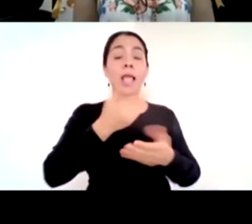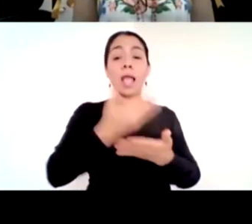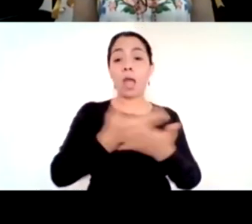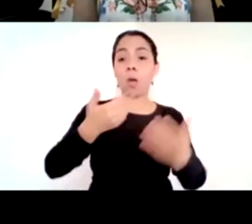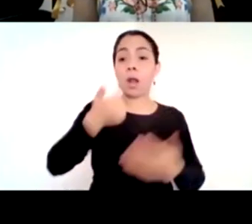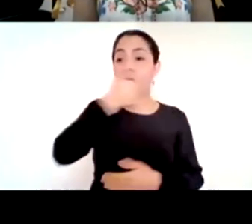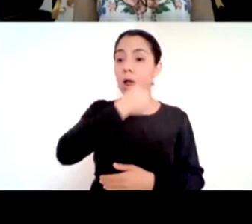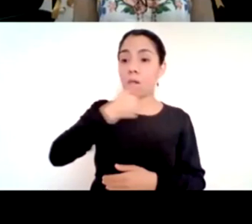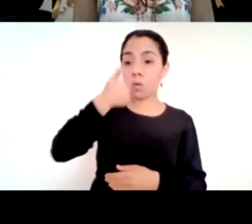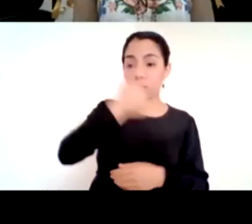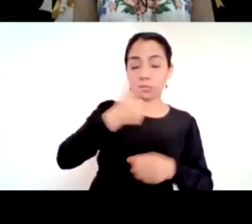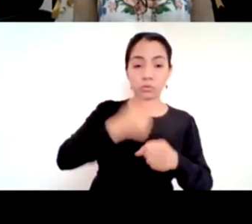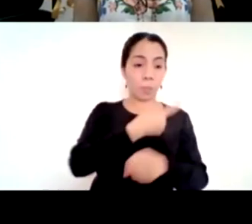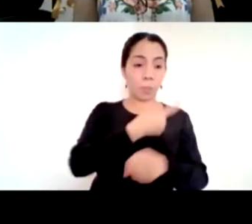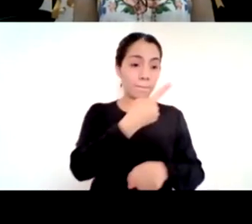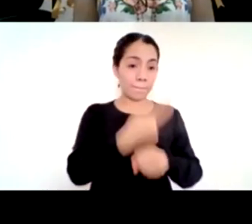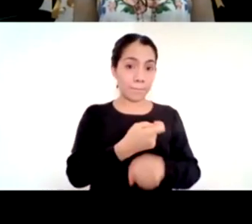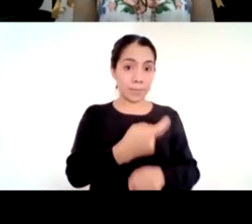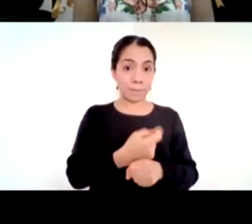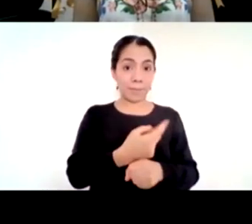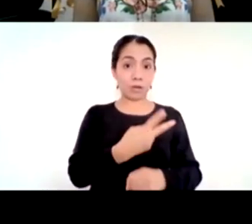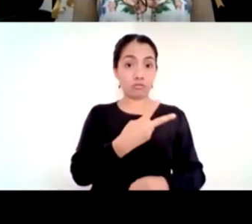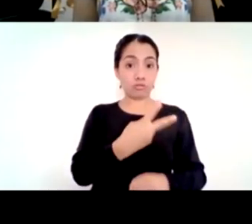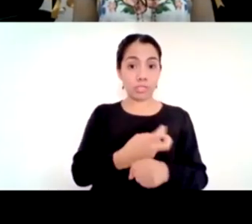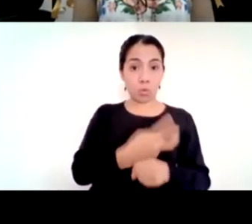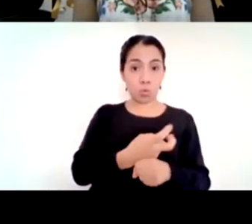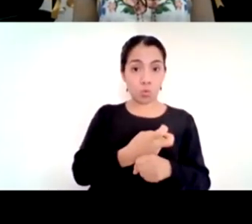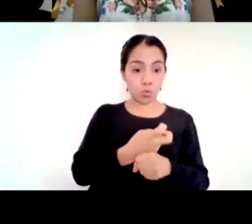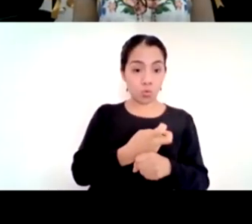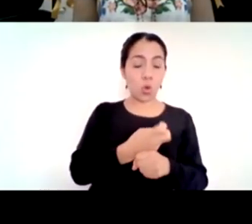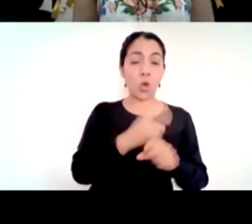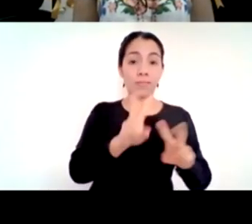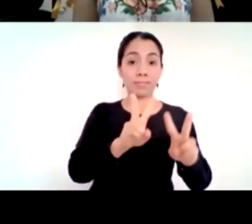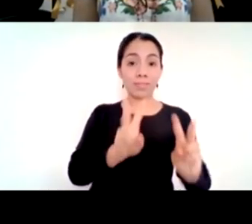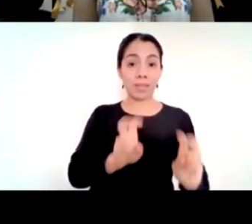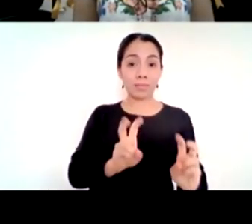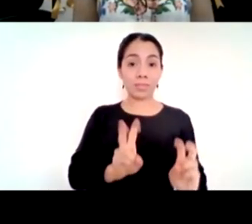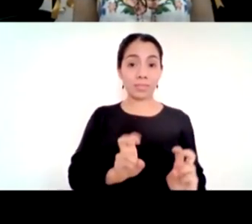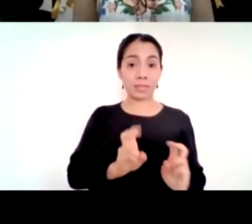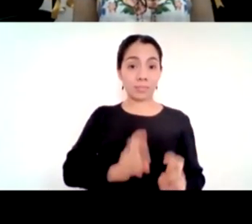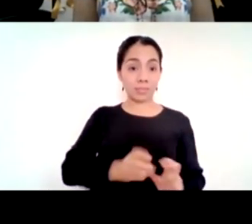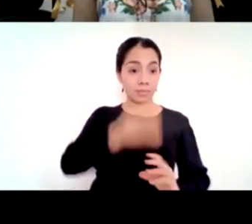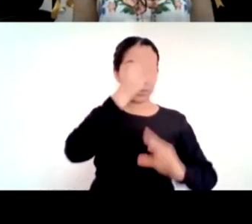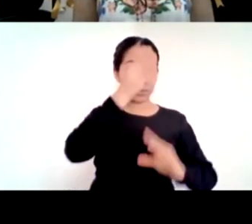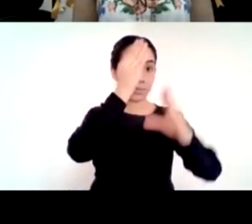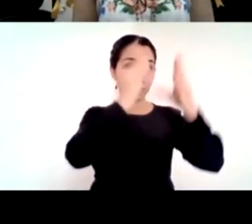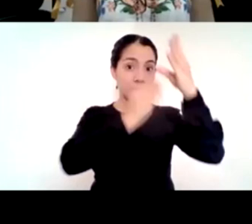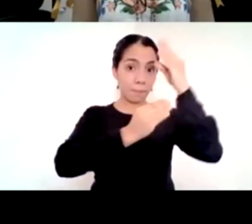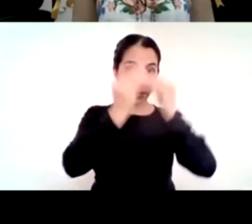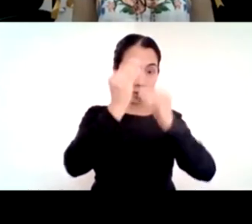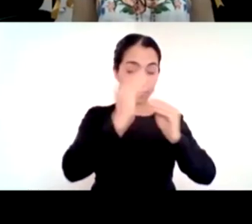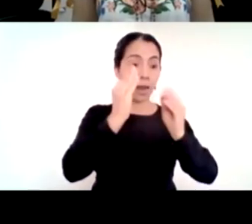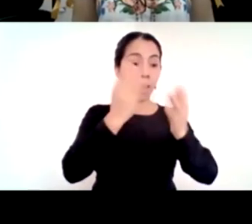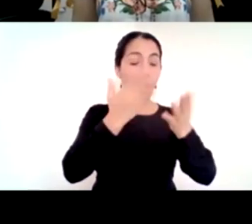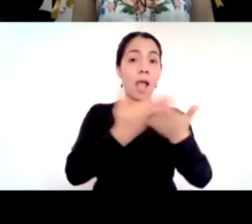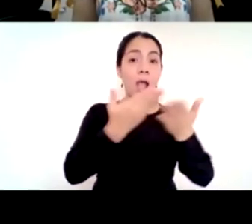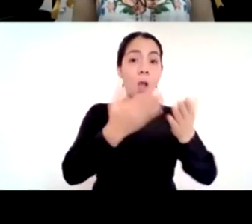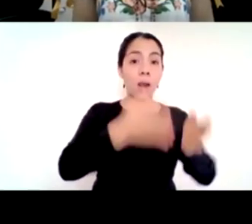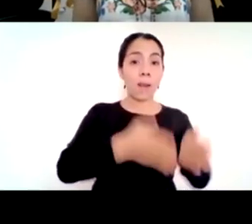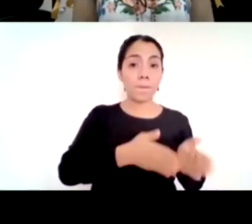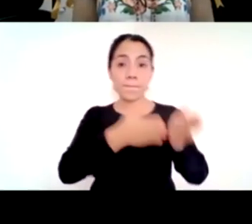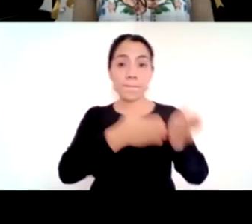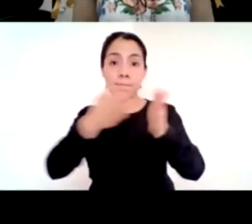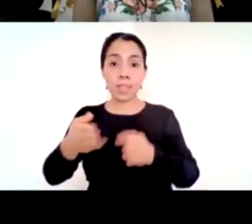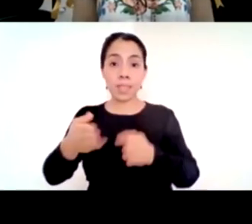primaria y lo haga con plenitud con gozo que queremos niños felices no de nueves o dieces niños felices